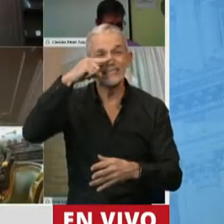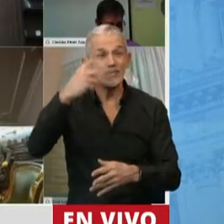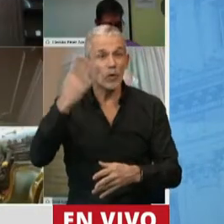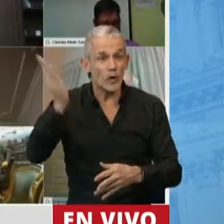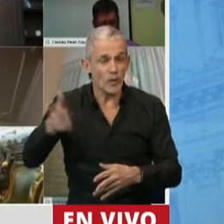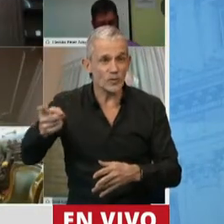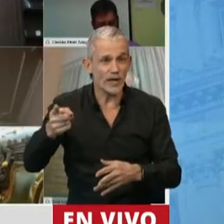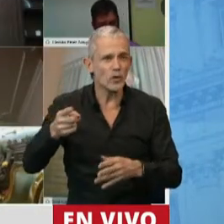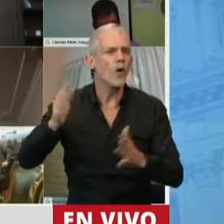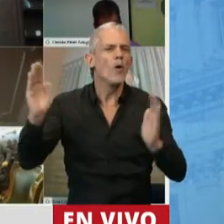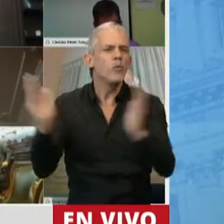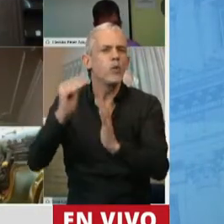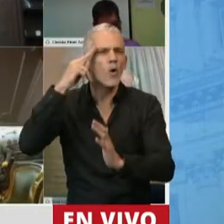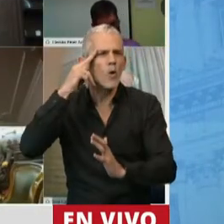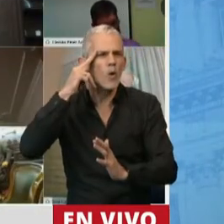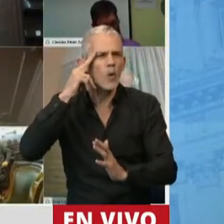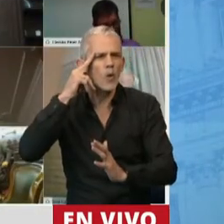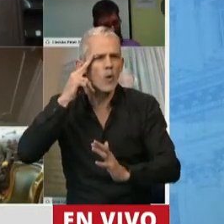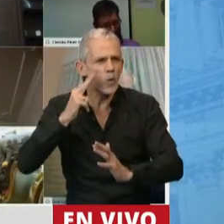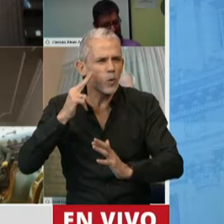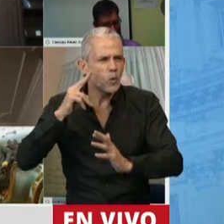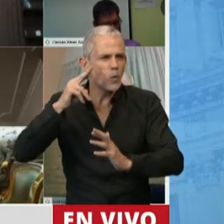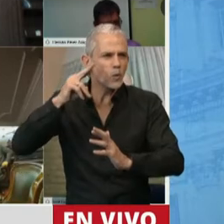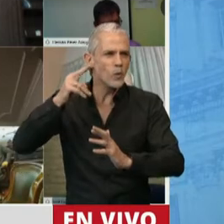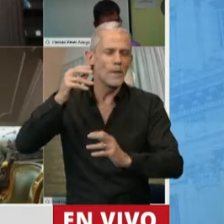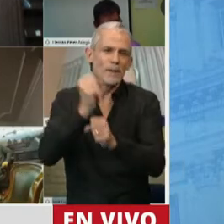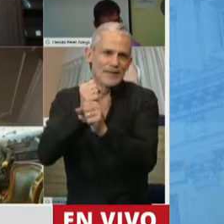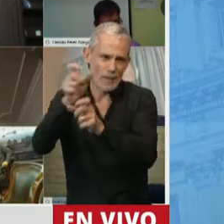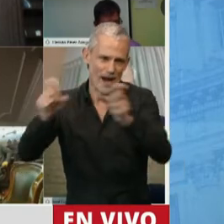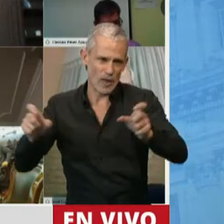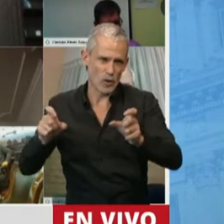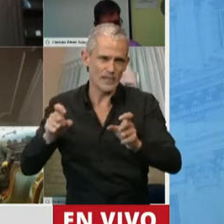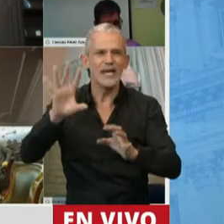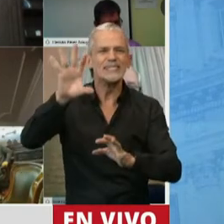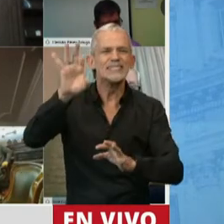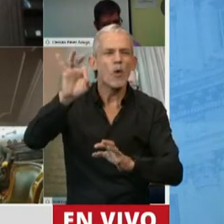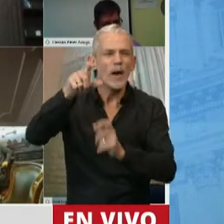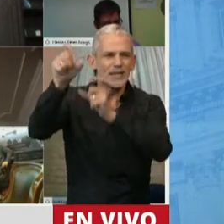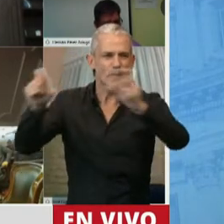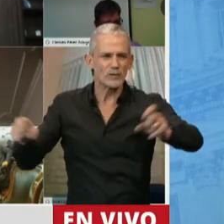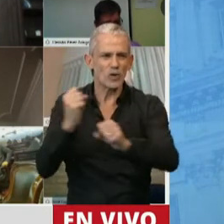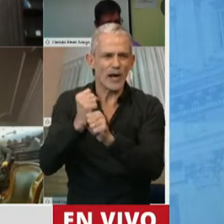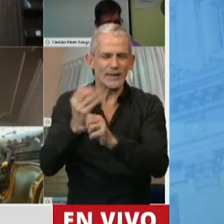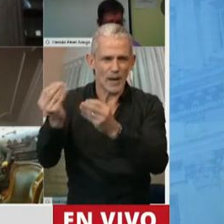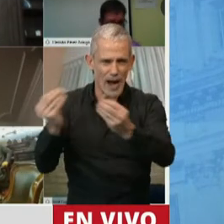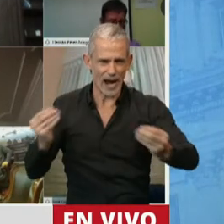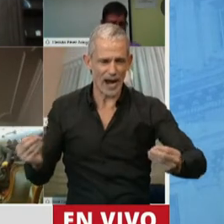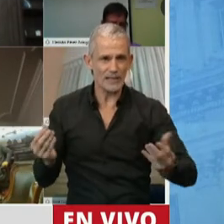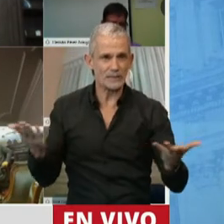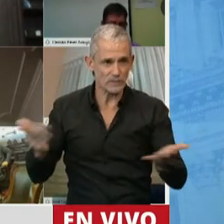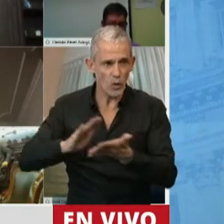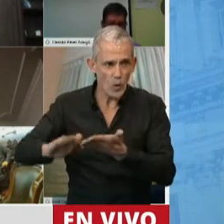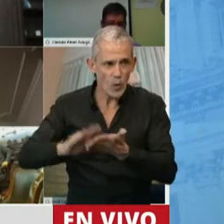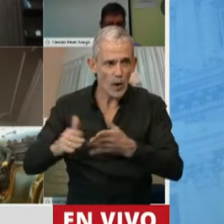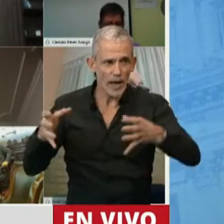menos de nuevos trabajadores. 95% de menos de 50 trabajadores. Una actividad económica relativamente nueva,